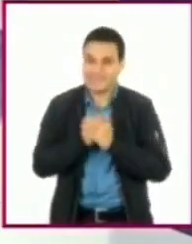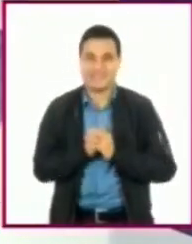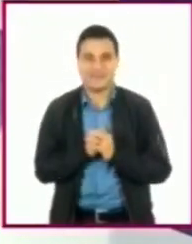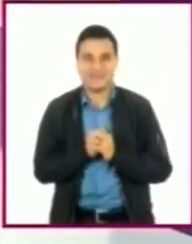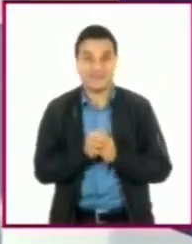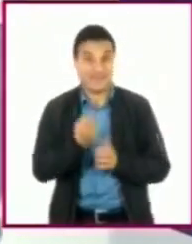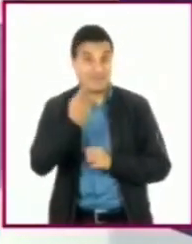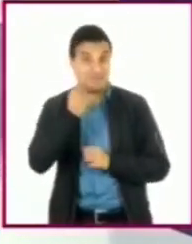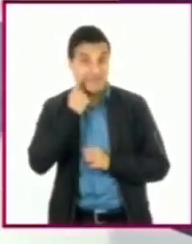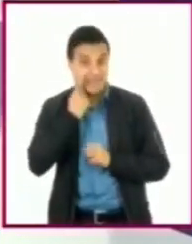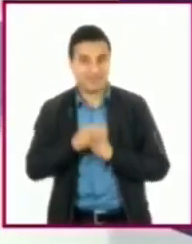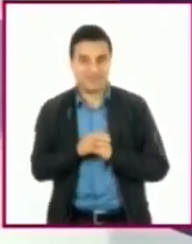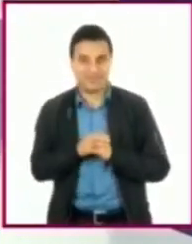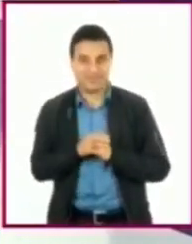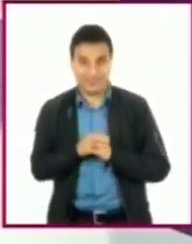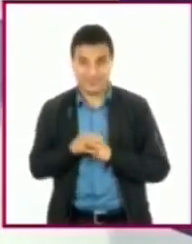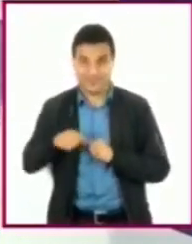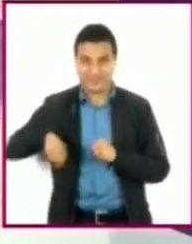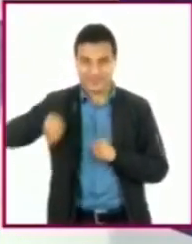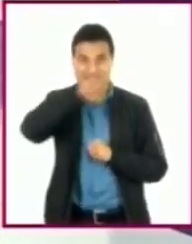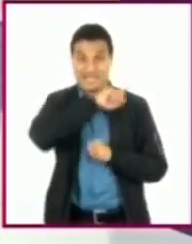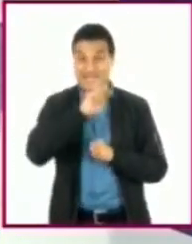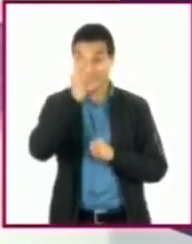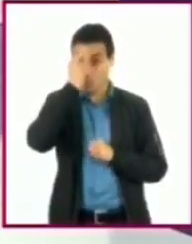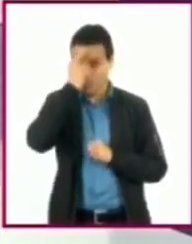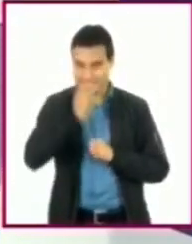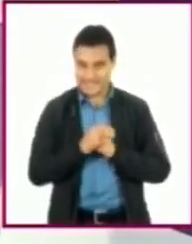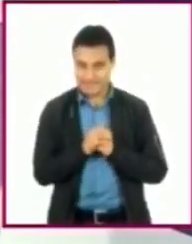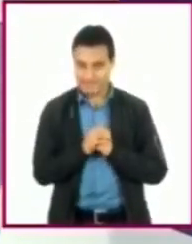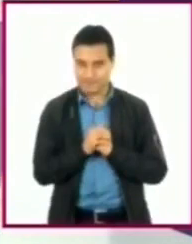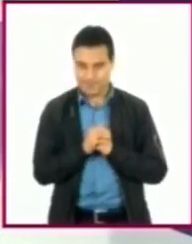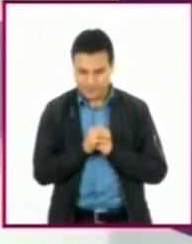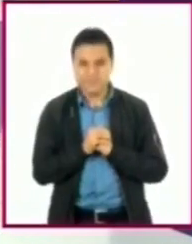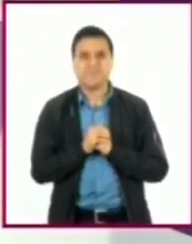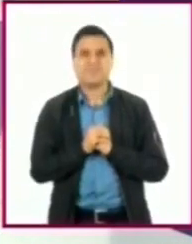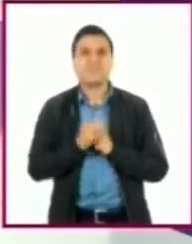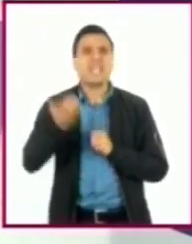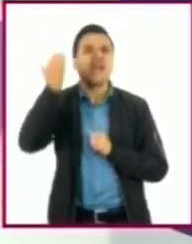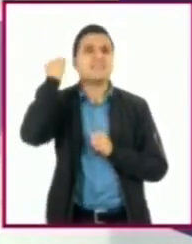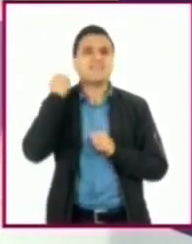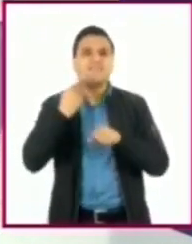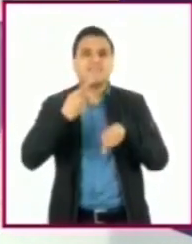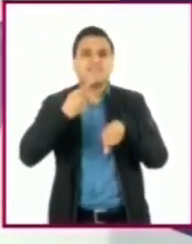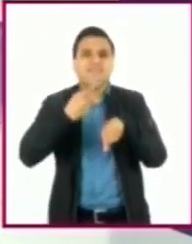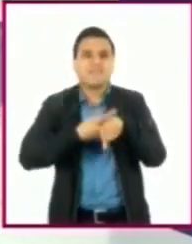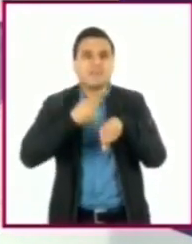a cerrar nuestros ojos y a recordar. ¿Cuándo fue la última vez que te enfermaste?